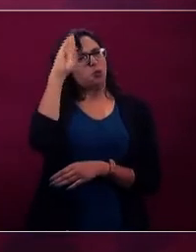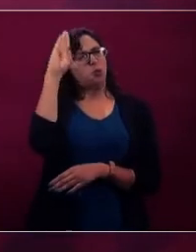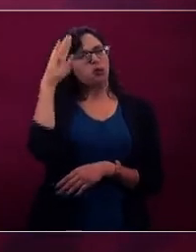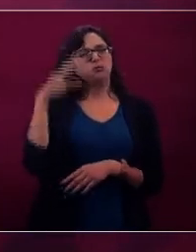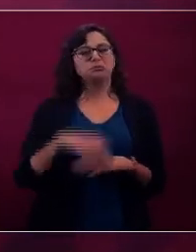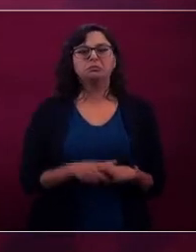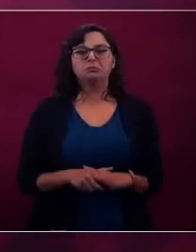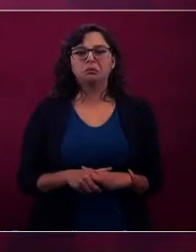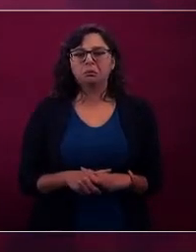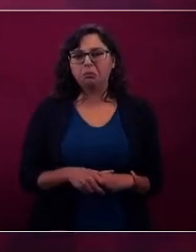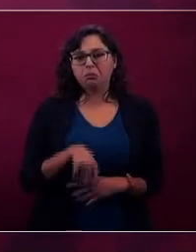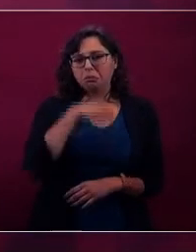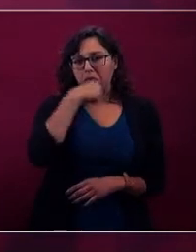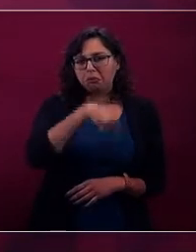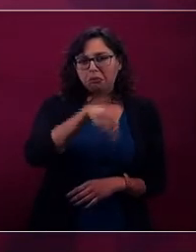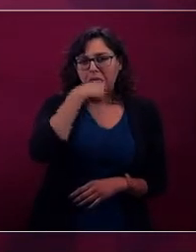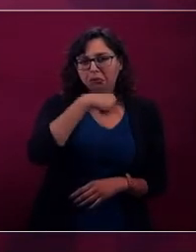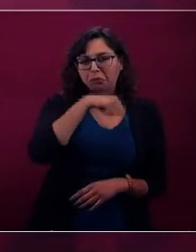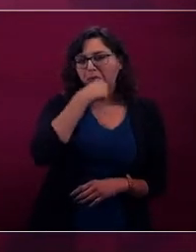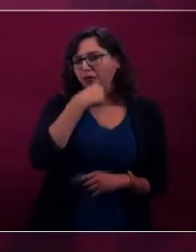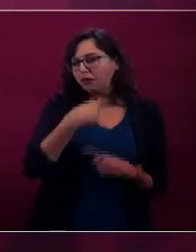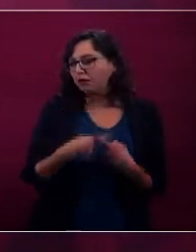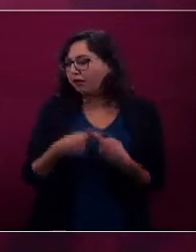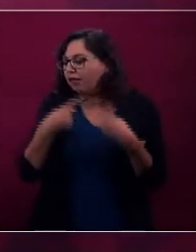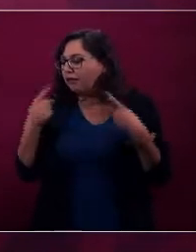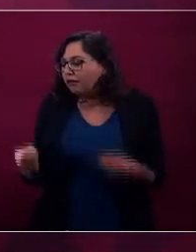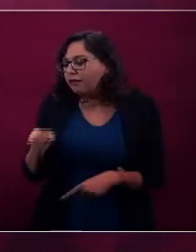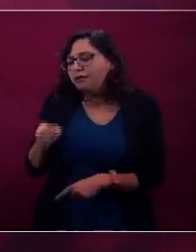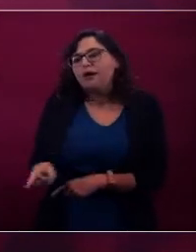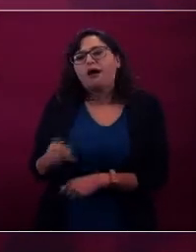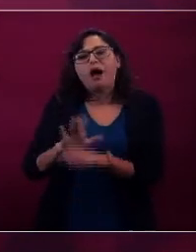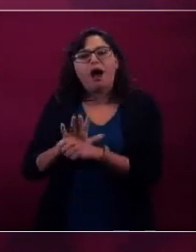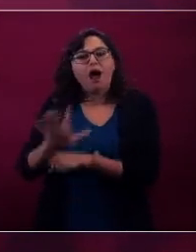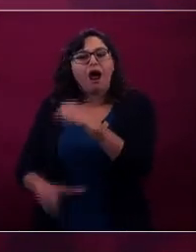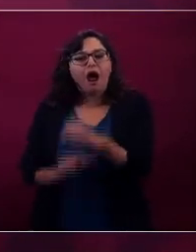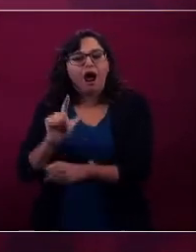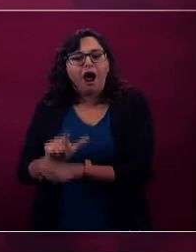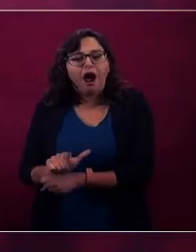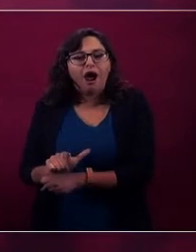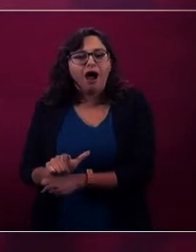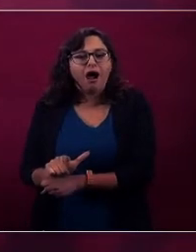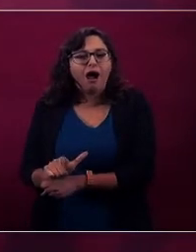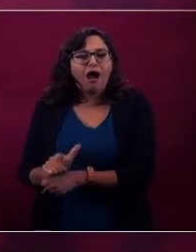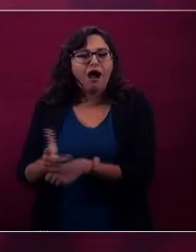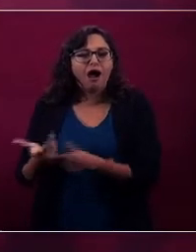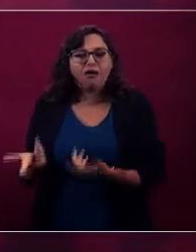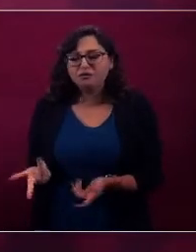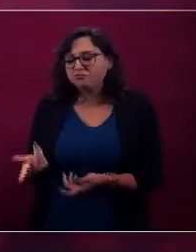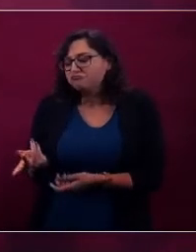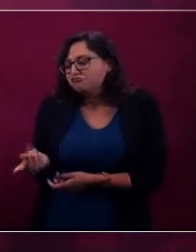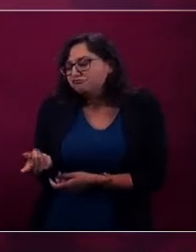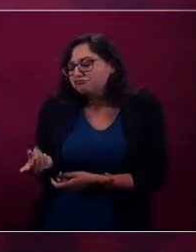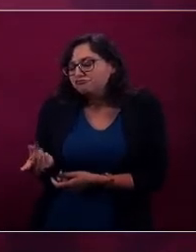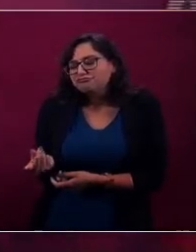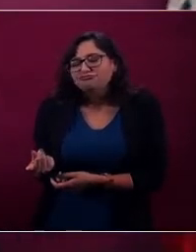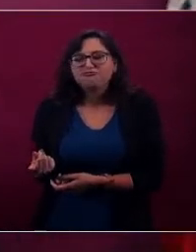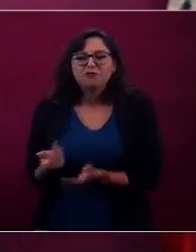perritos